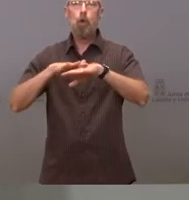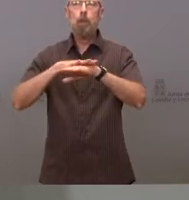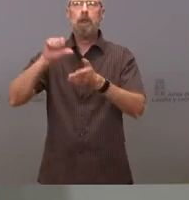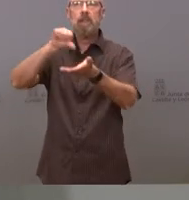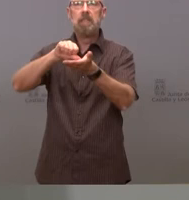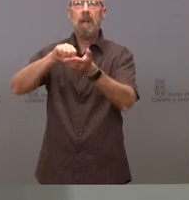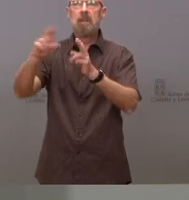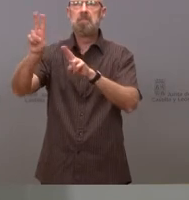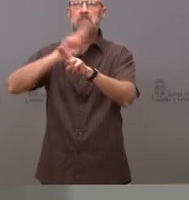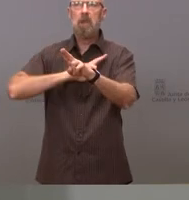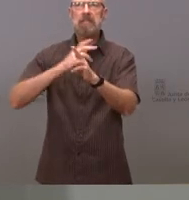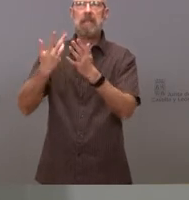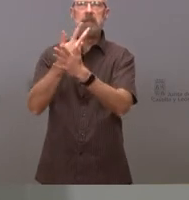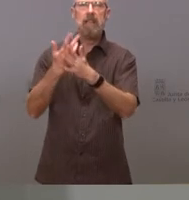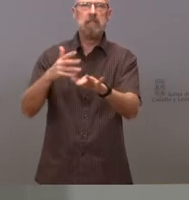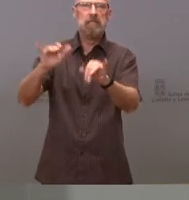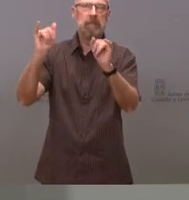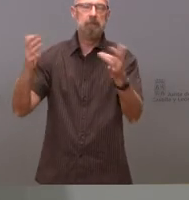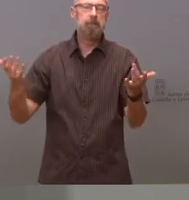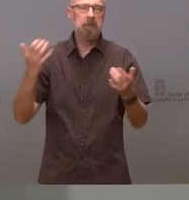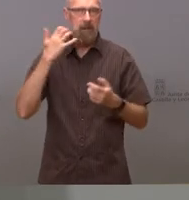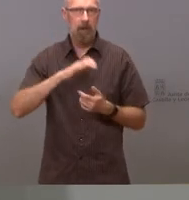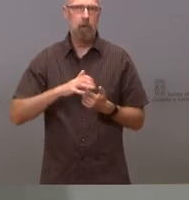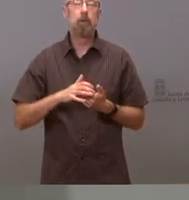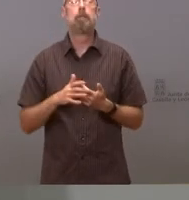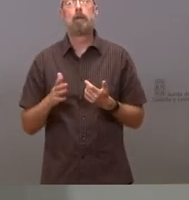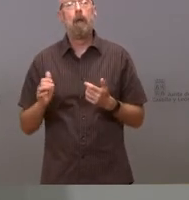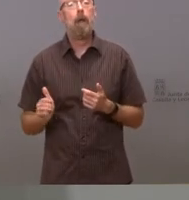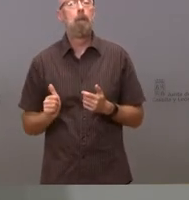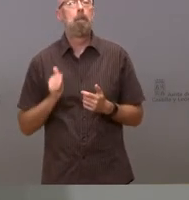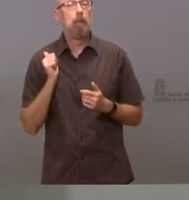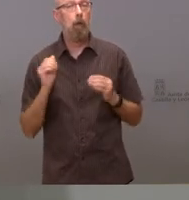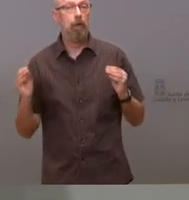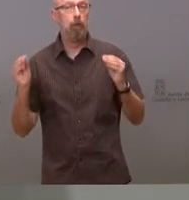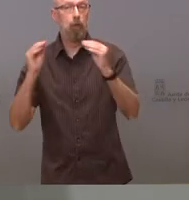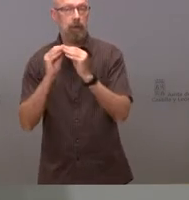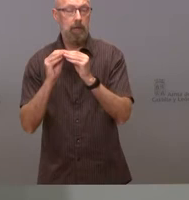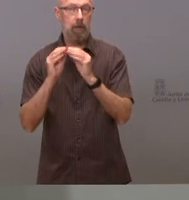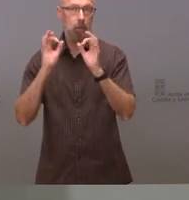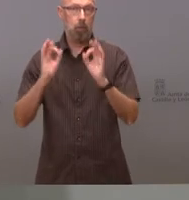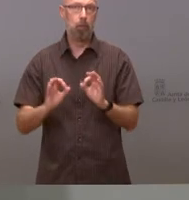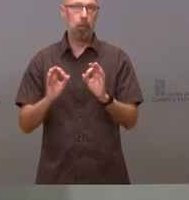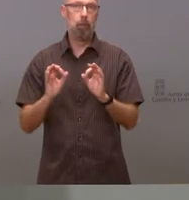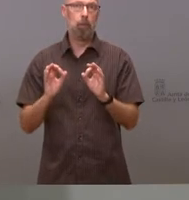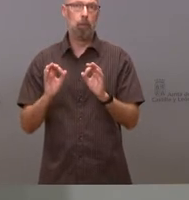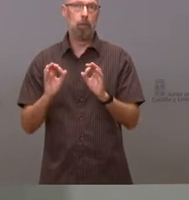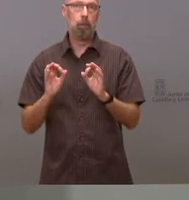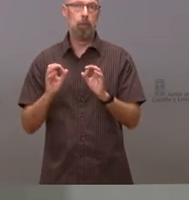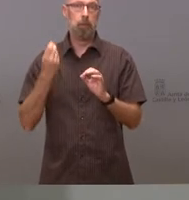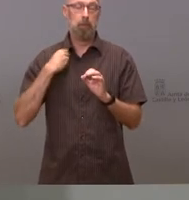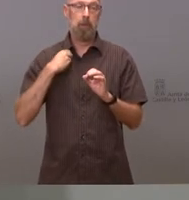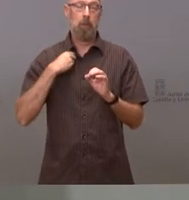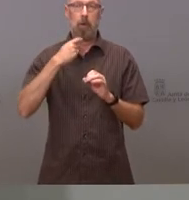una sola explicación es chocante que coincida también con la presencia o no presencia del Endacari